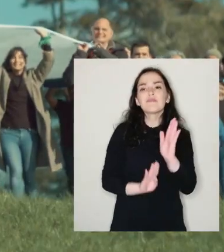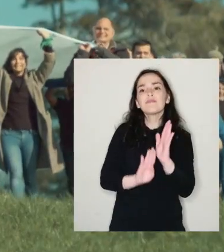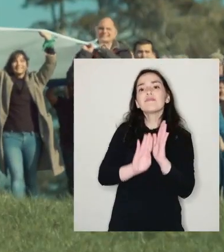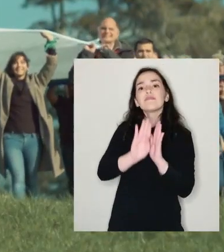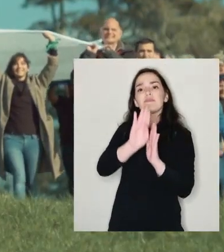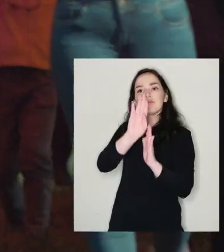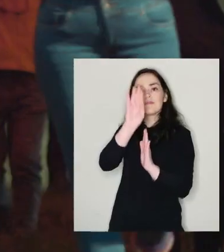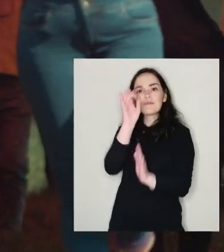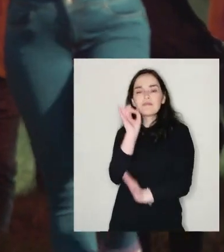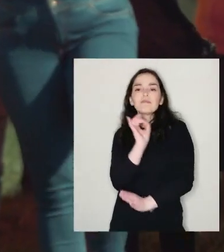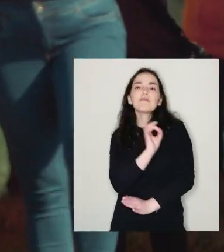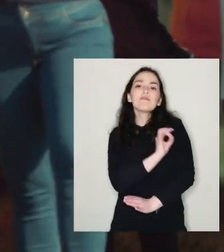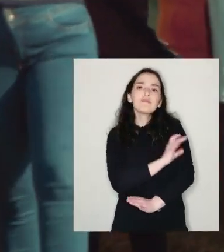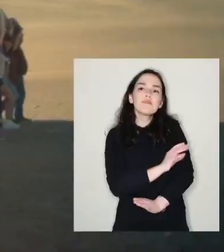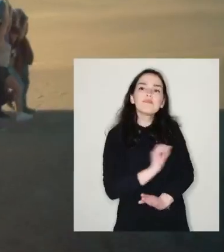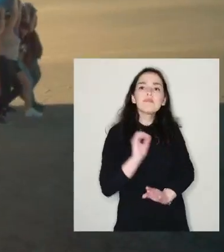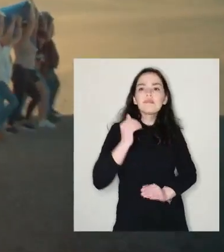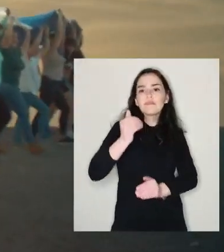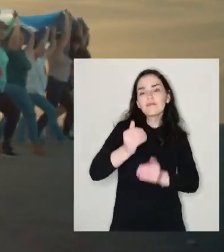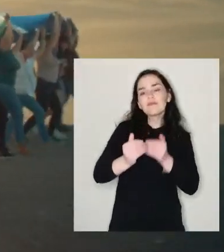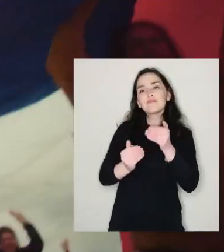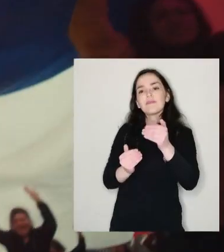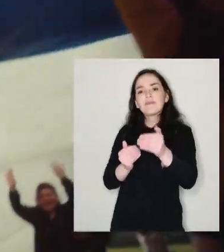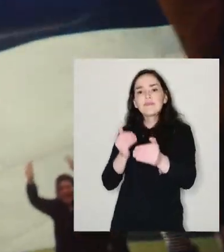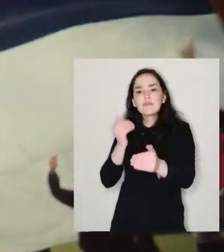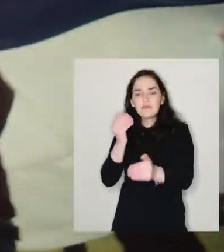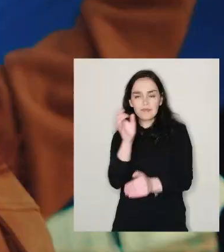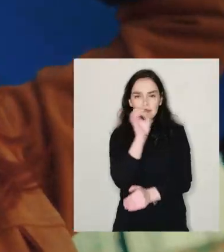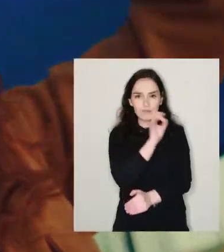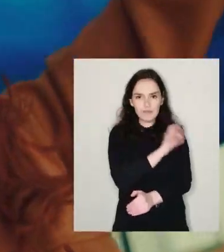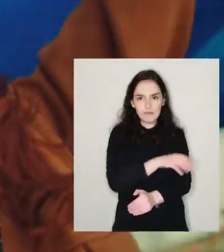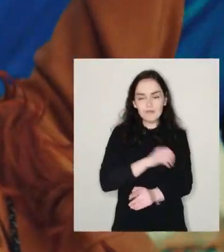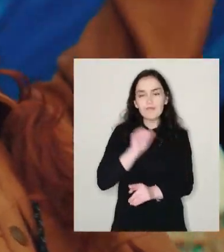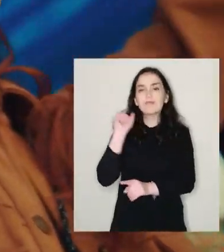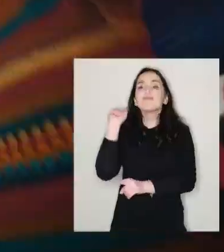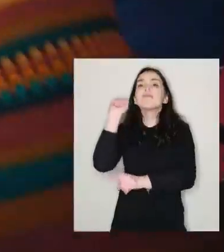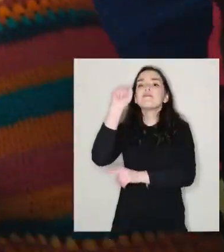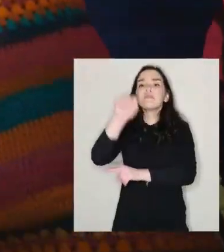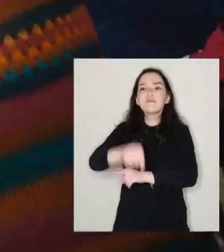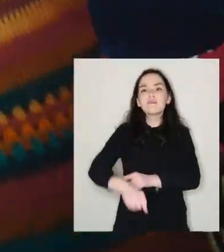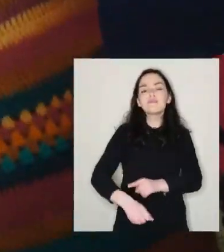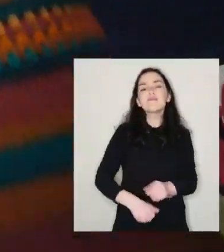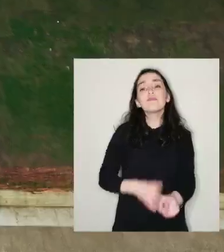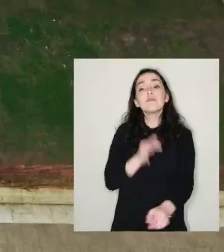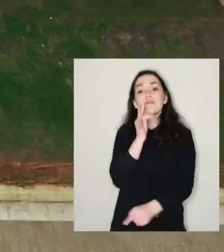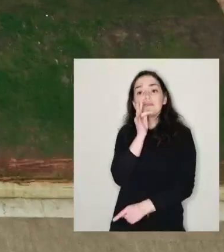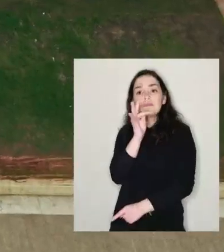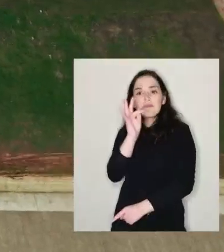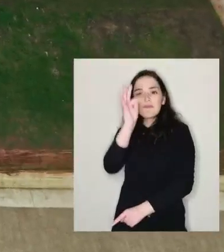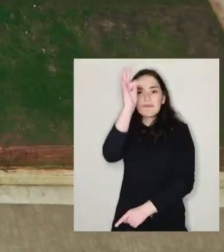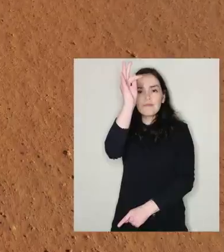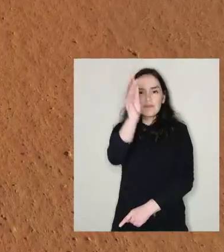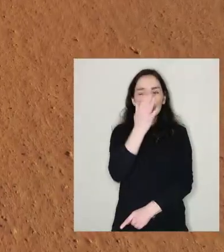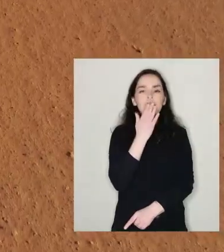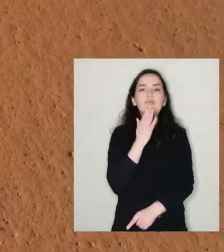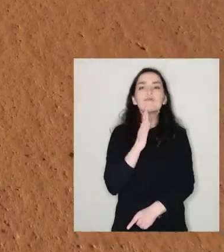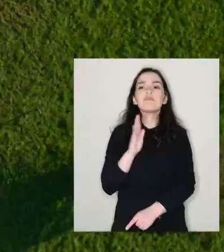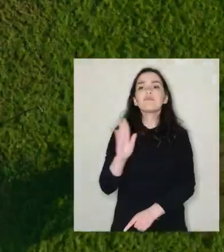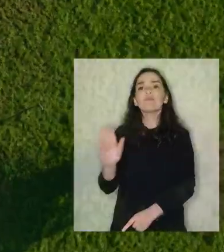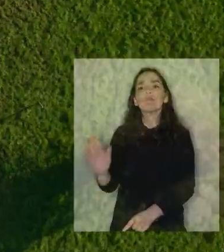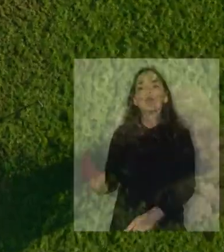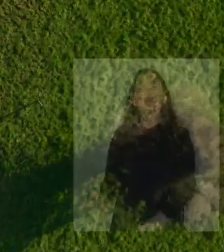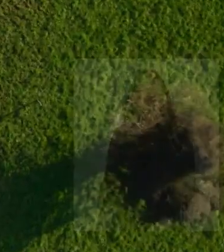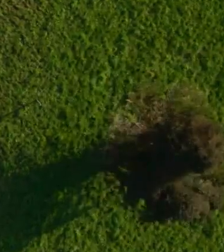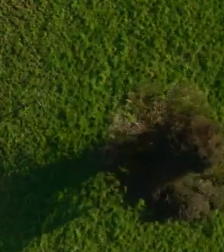Chile crece, Chile avanza, Chile aprueba, un mañana